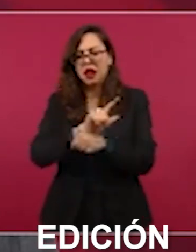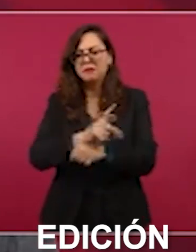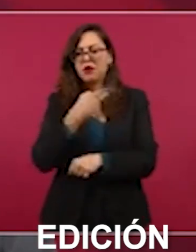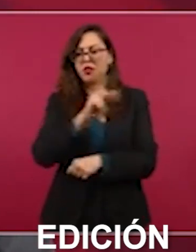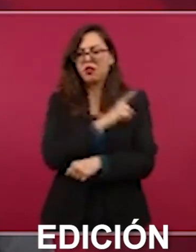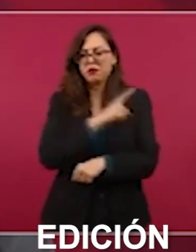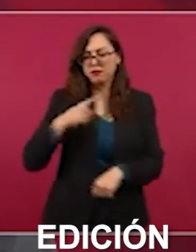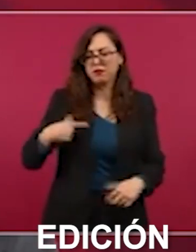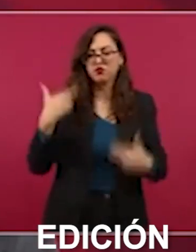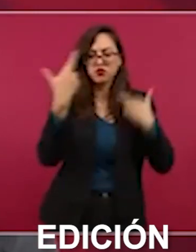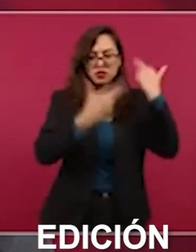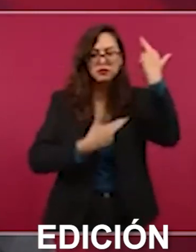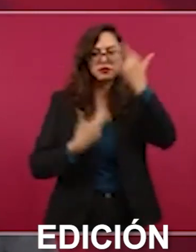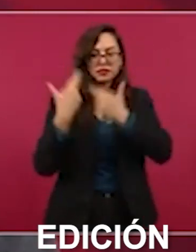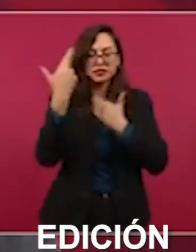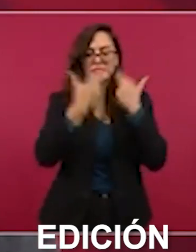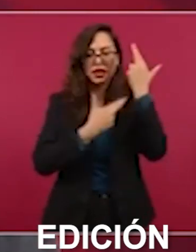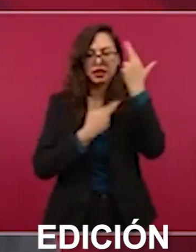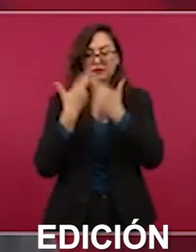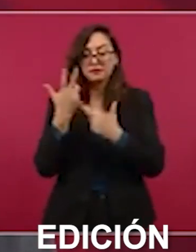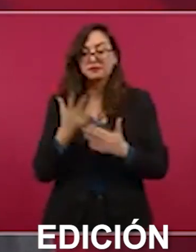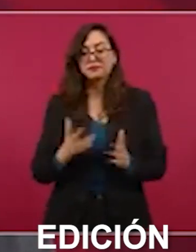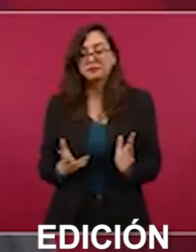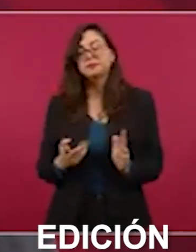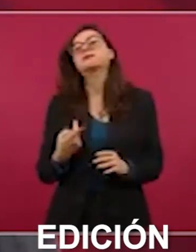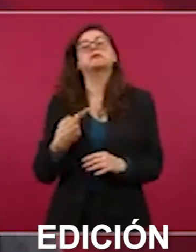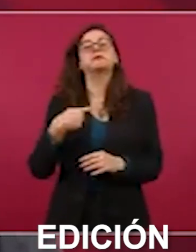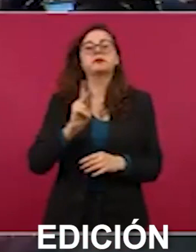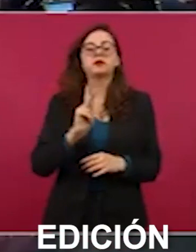Como eso lleva tiempo